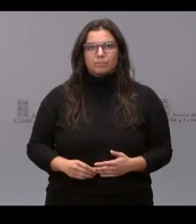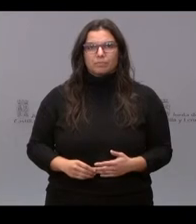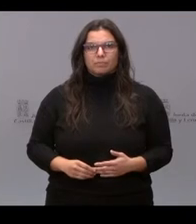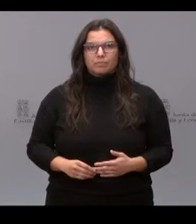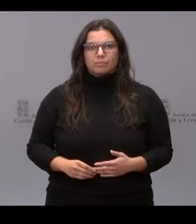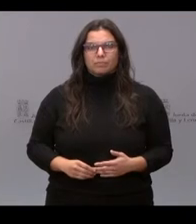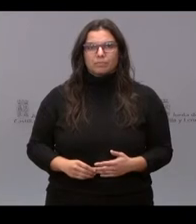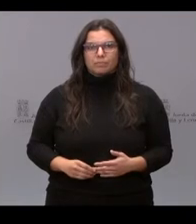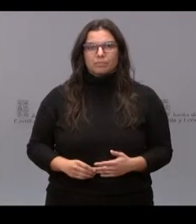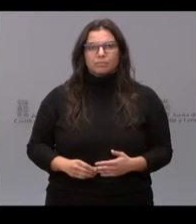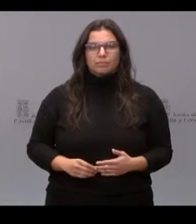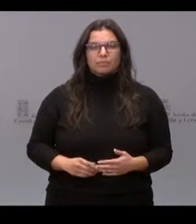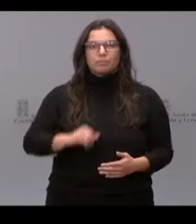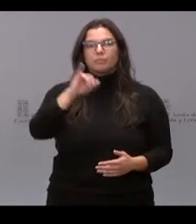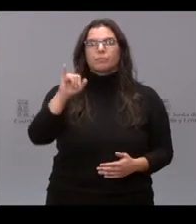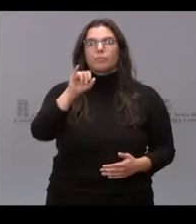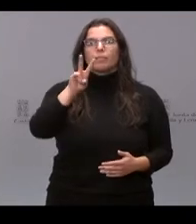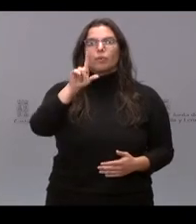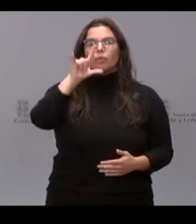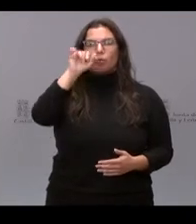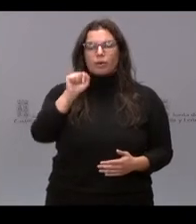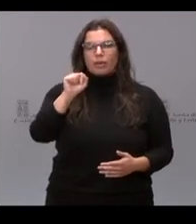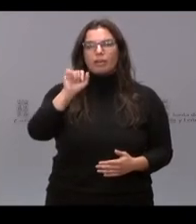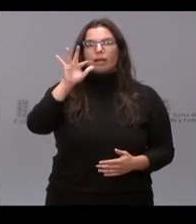Julia Fernández Diago